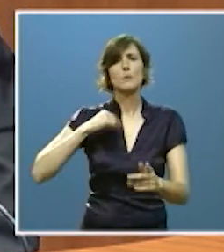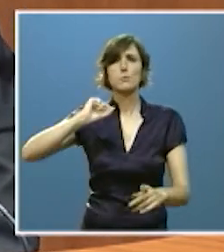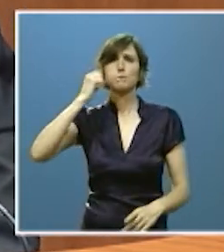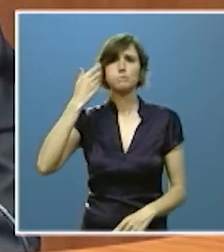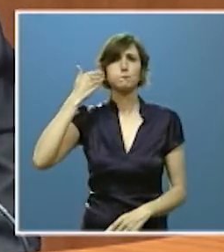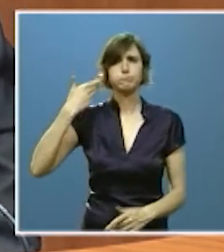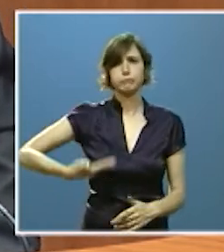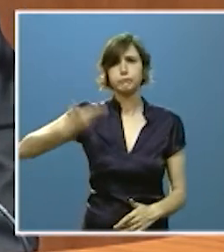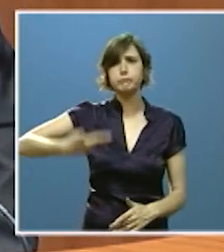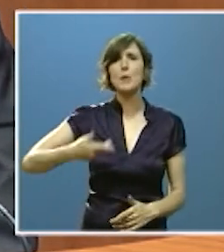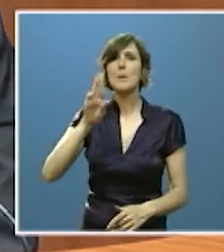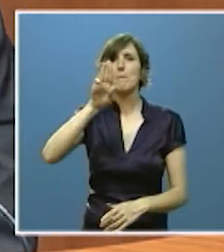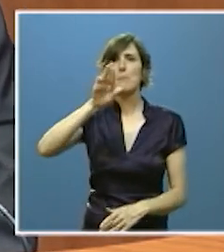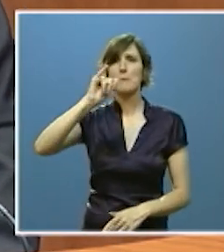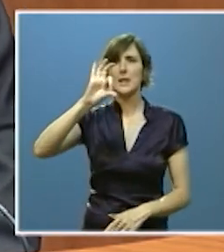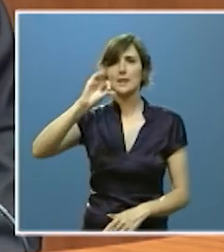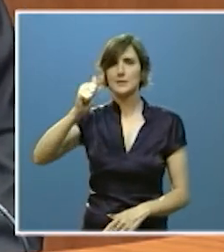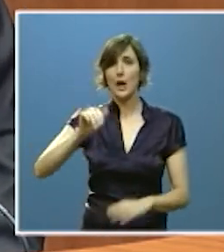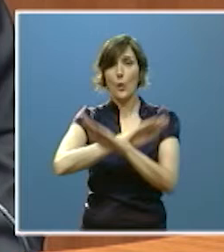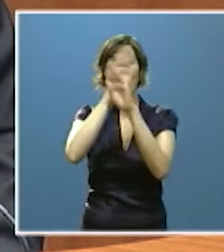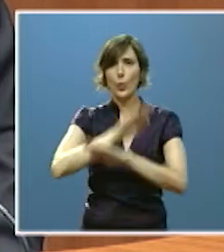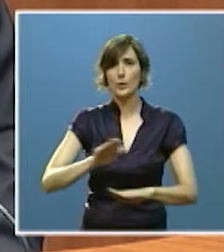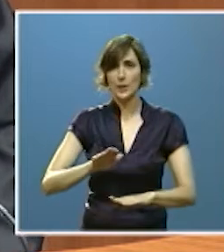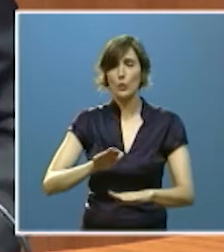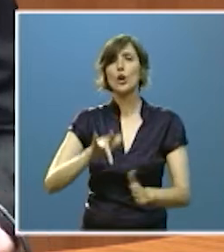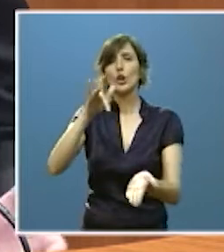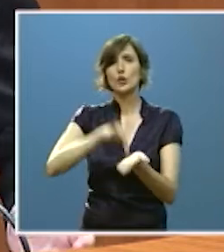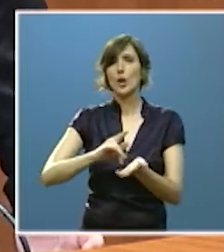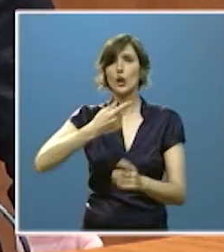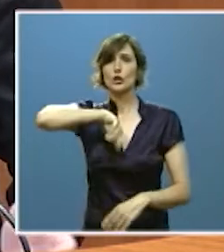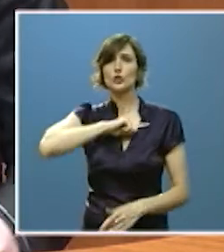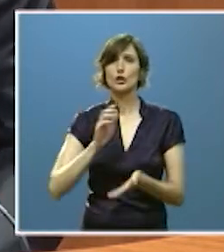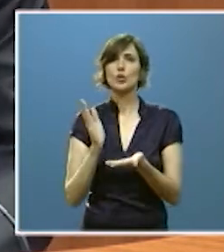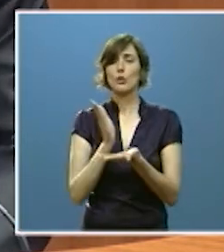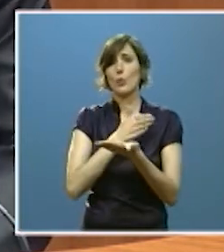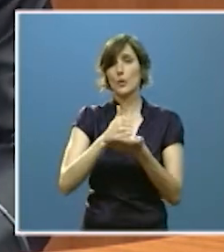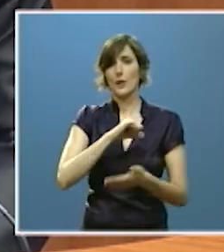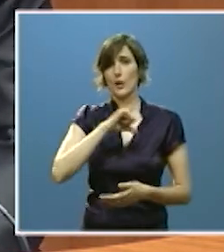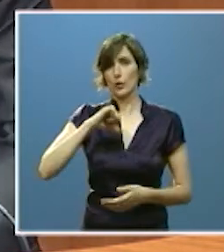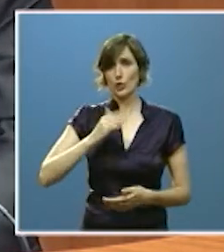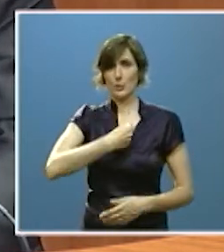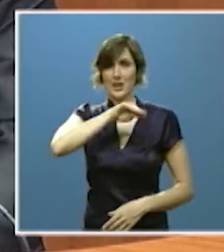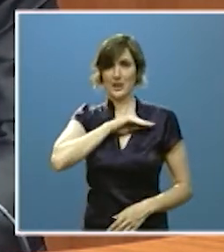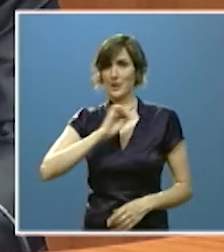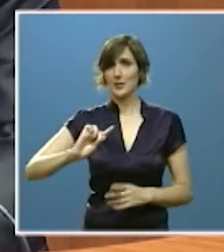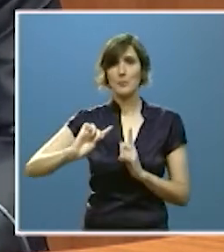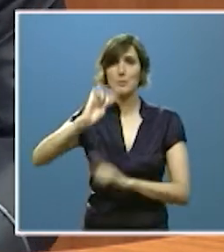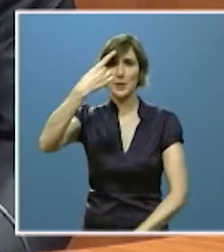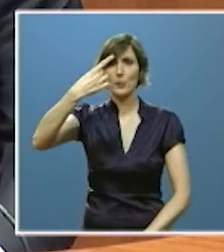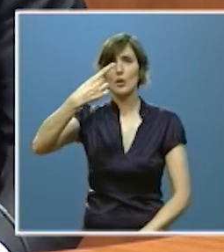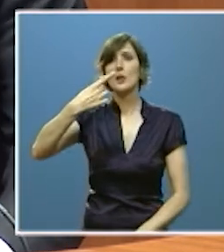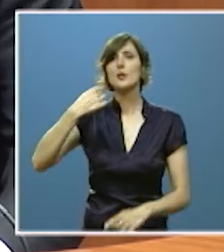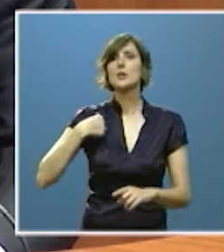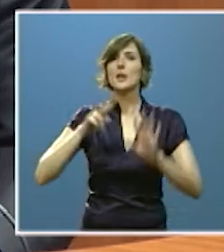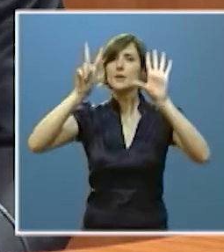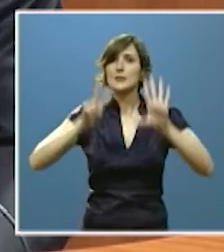informe PISA el último de los cuales nos sitúa como la primera comunidad de España con una puntuación equiparable a la del séptimo